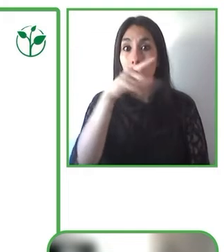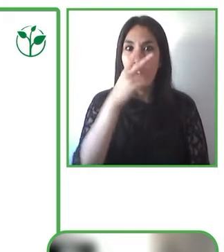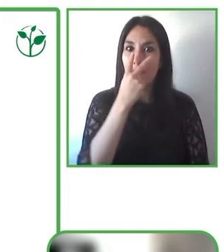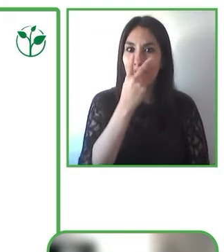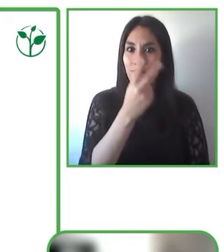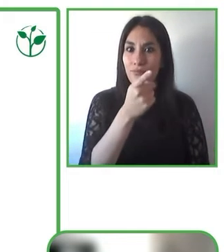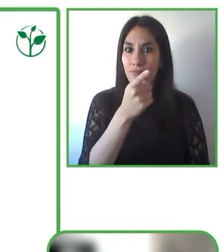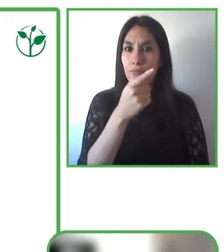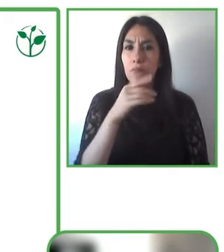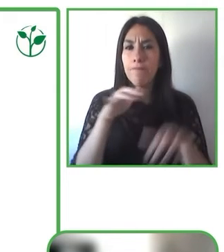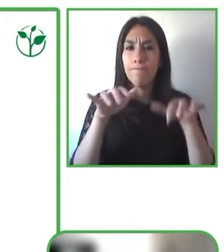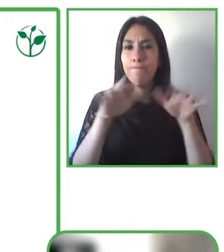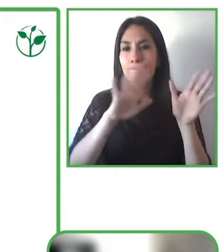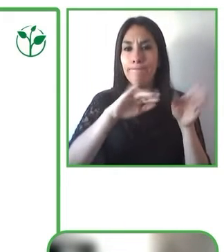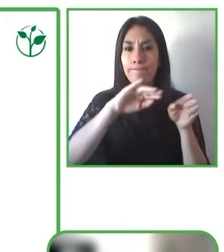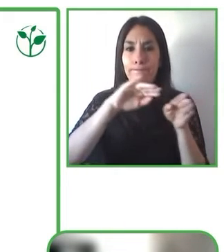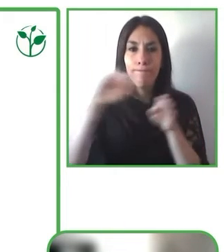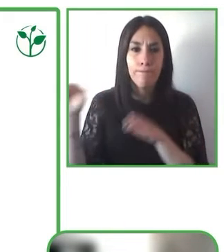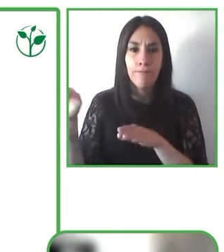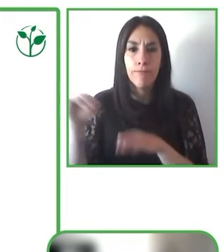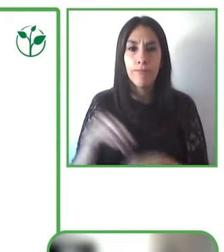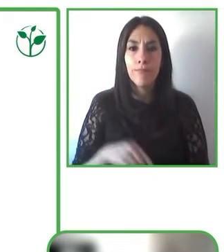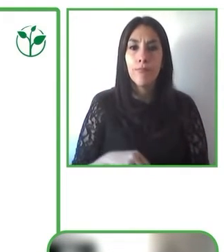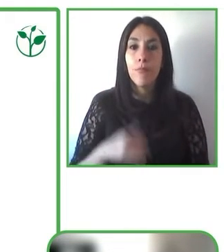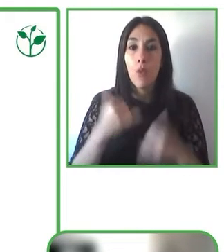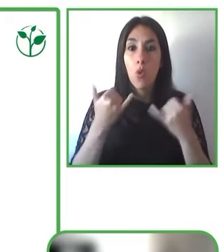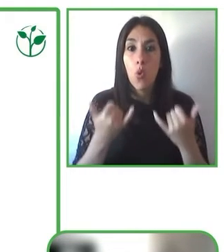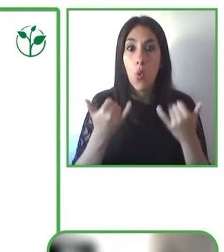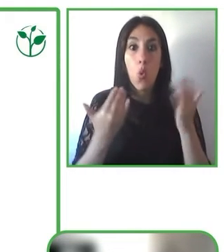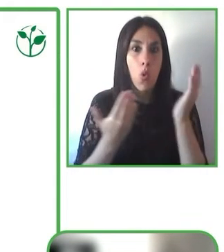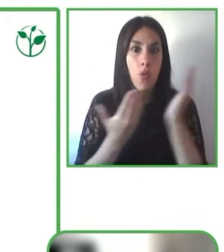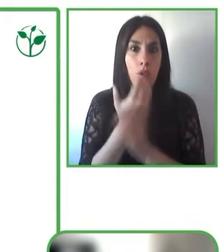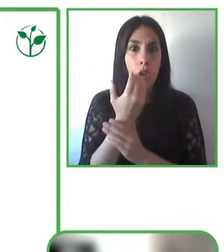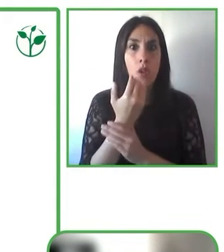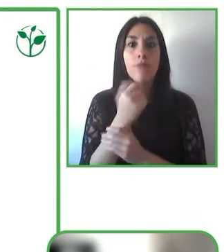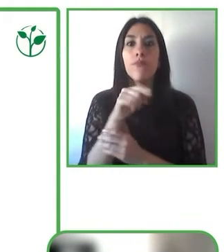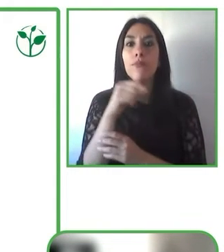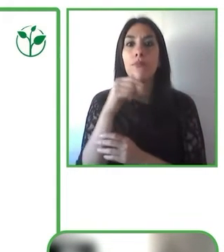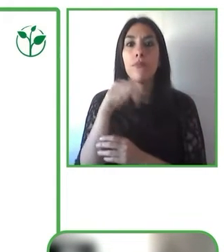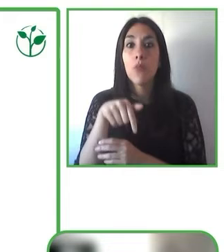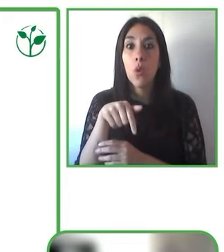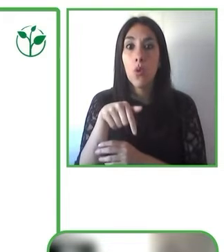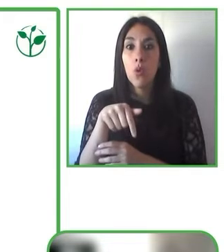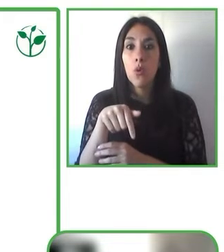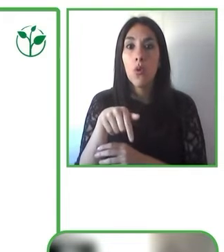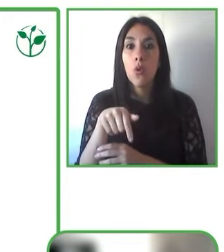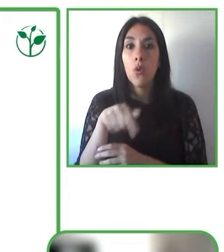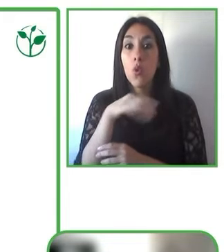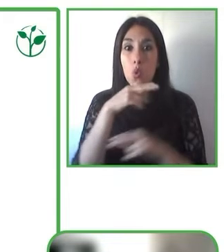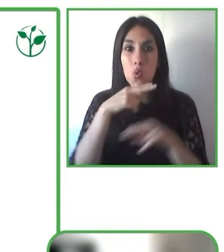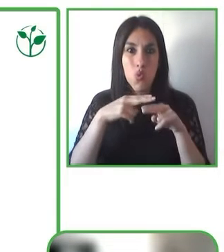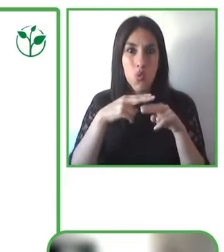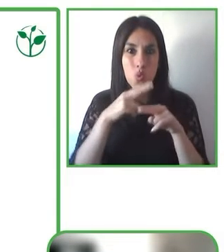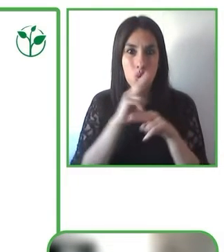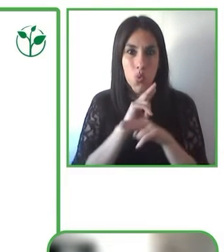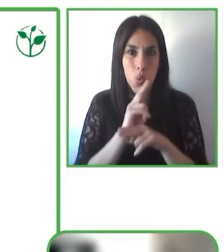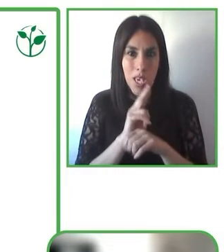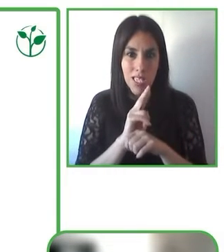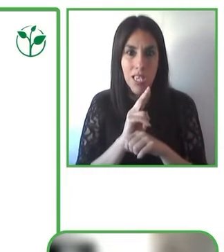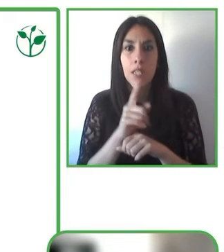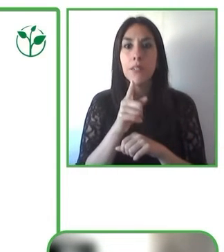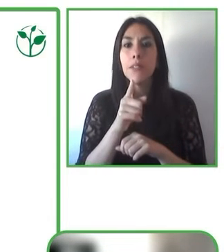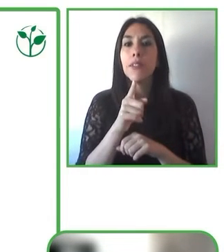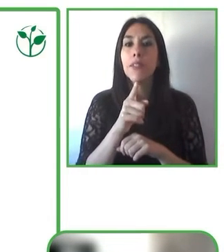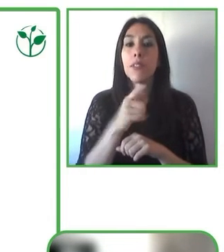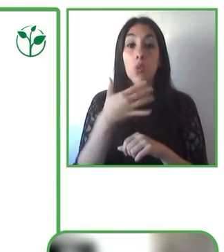cómo utilizar estas características es de crítica importancia también. Entonces